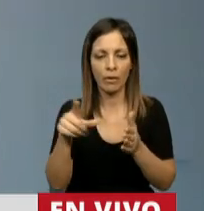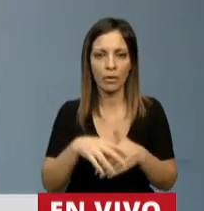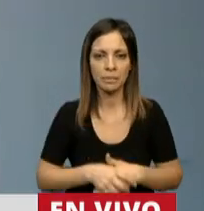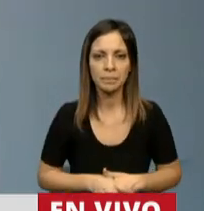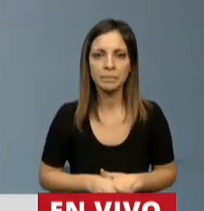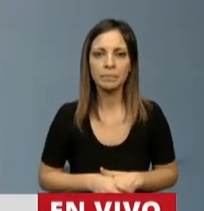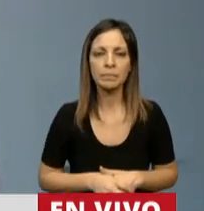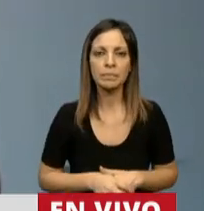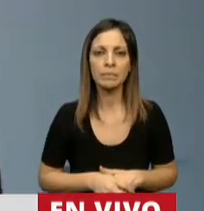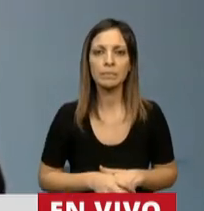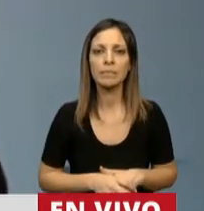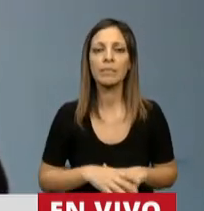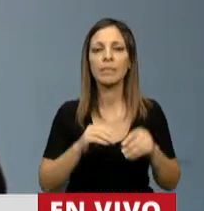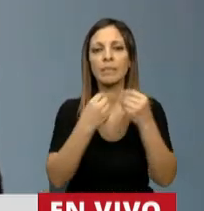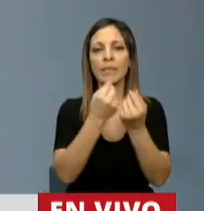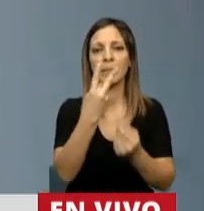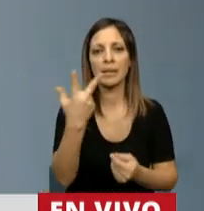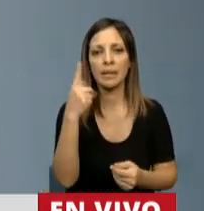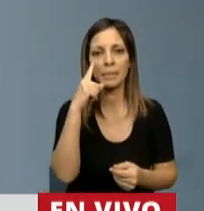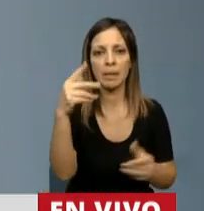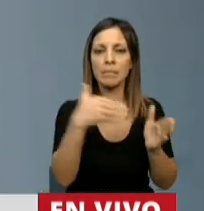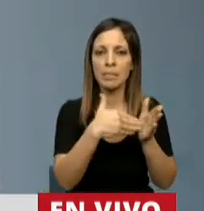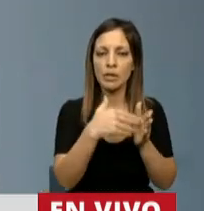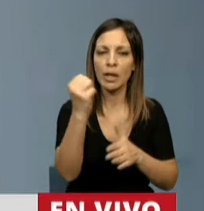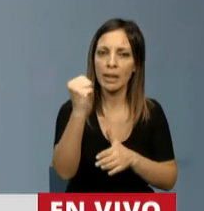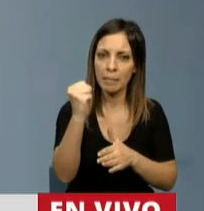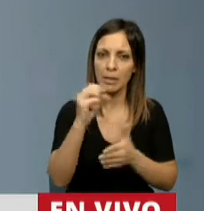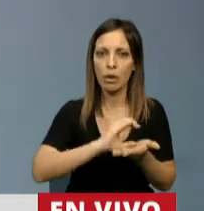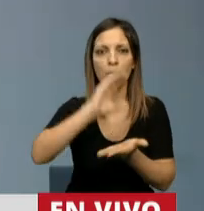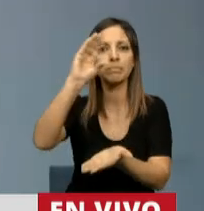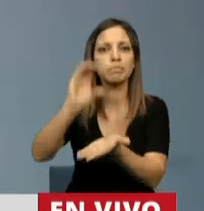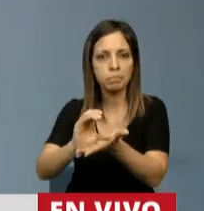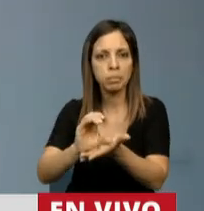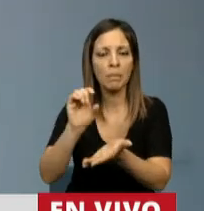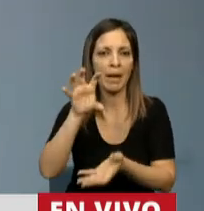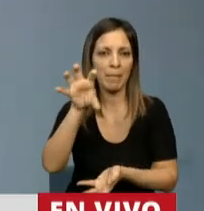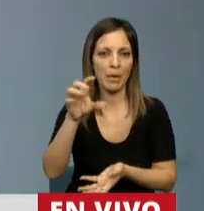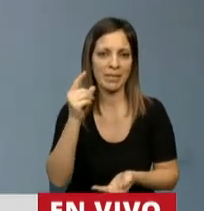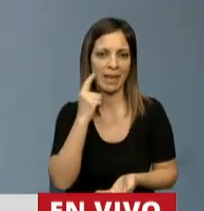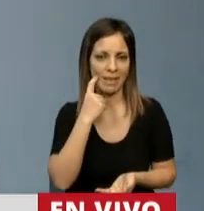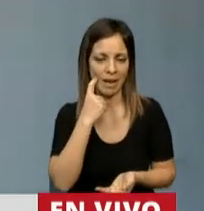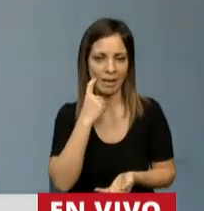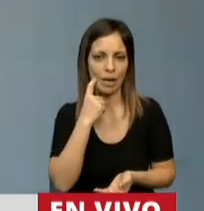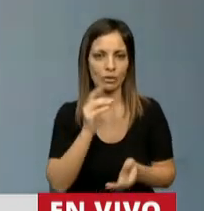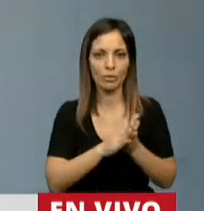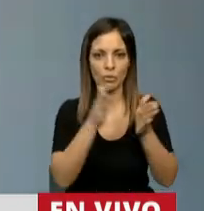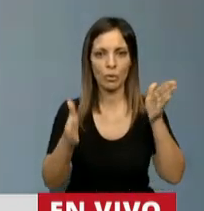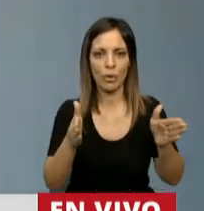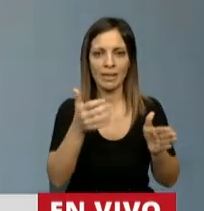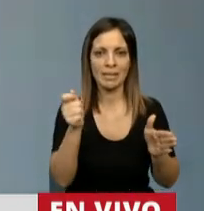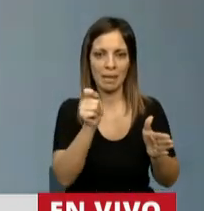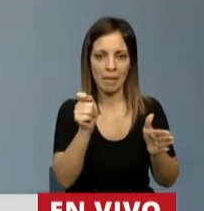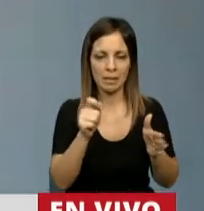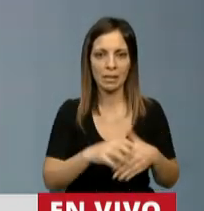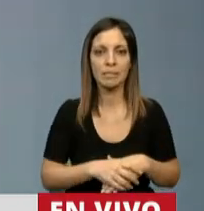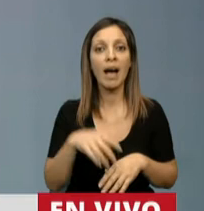O sea que 23.000 millones de pesos han llegado a la provincia de Entre Ríos en el primer semestre. Ahora